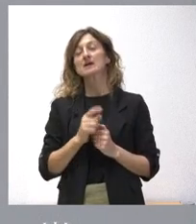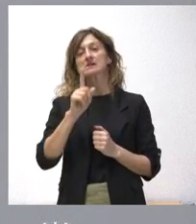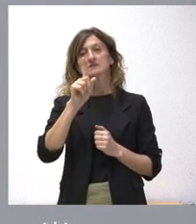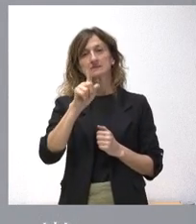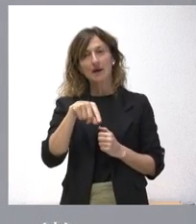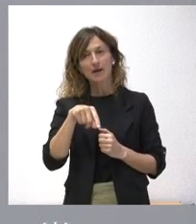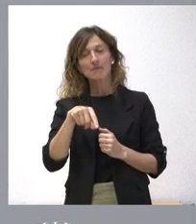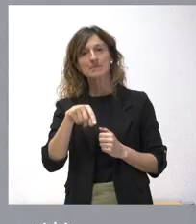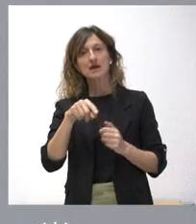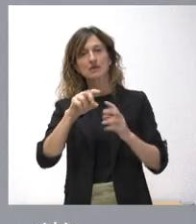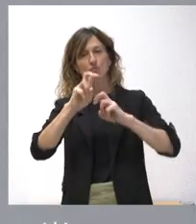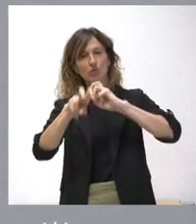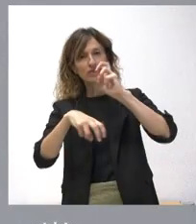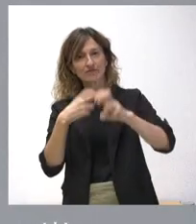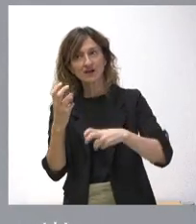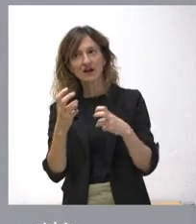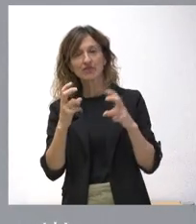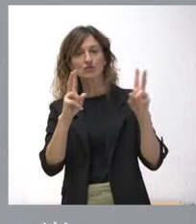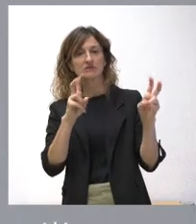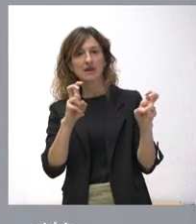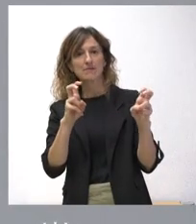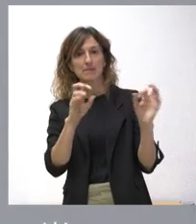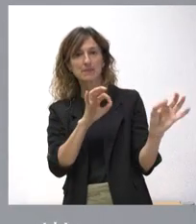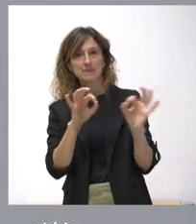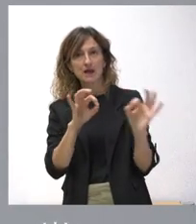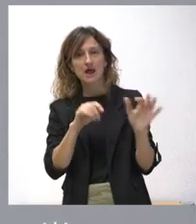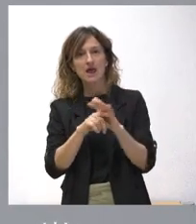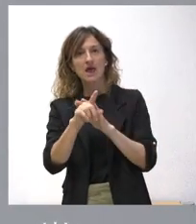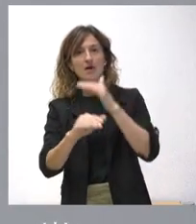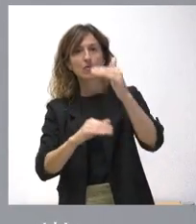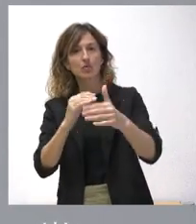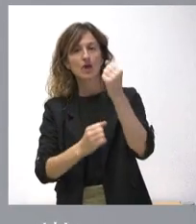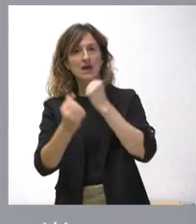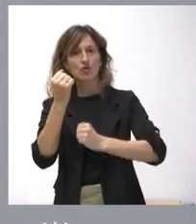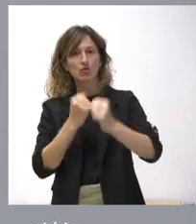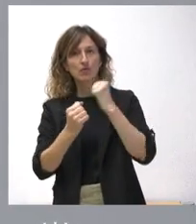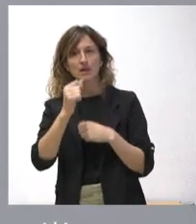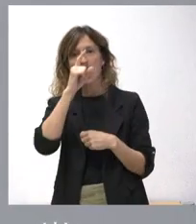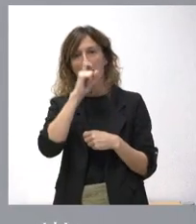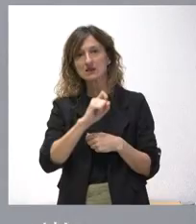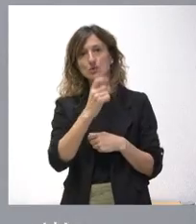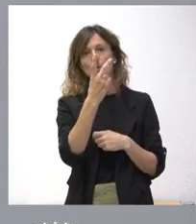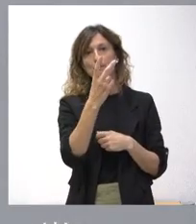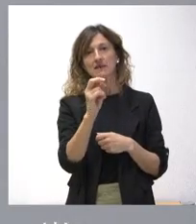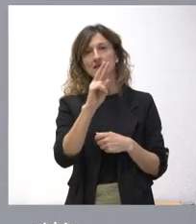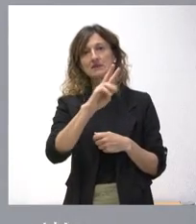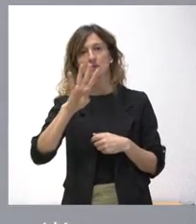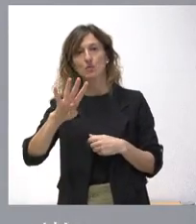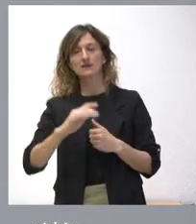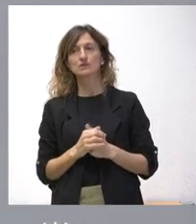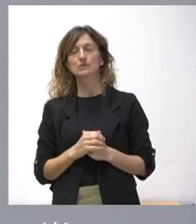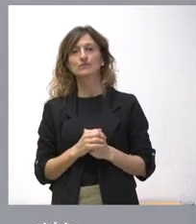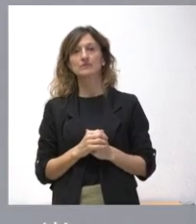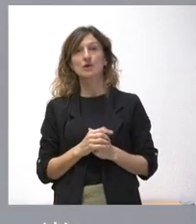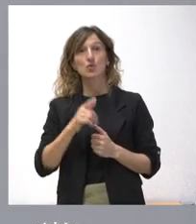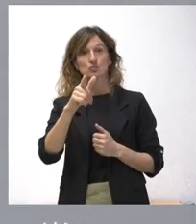lo que es la modificación del escenario y las previsiones de evolución económica del año 2024. Tienen